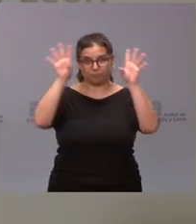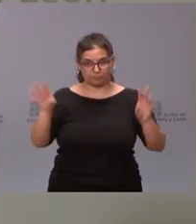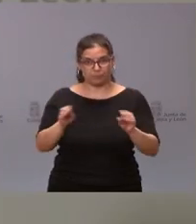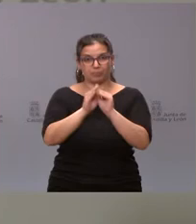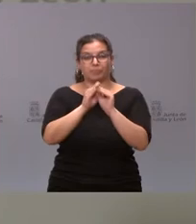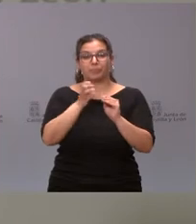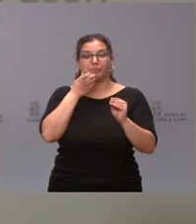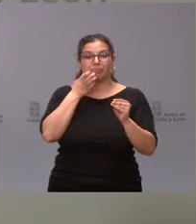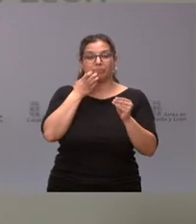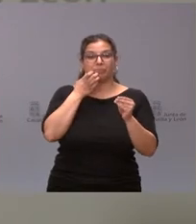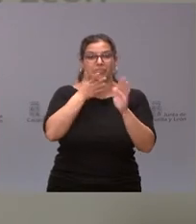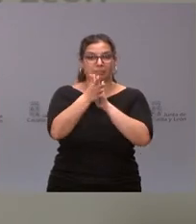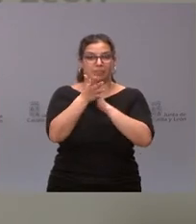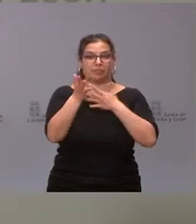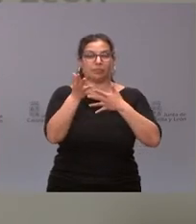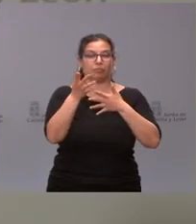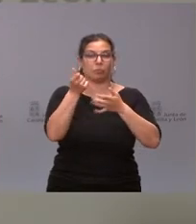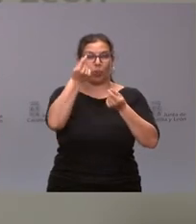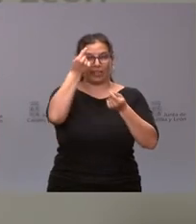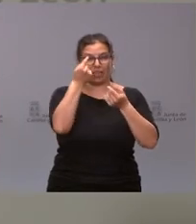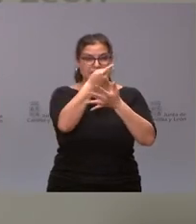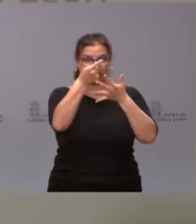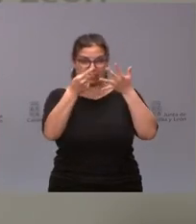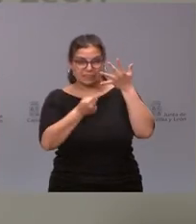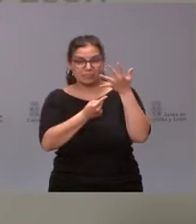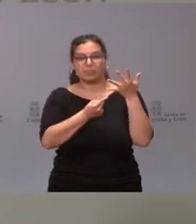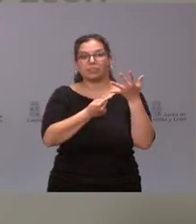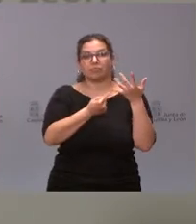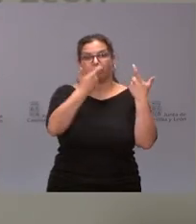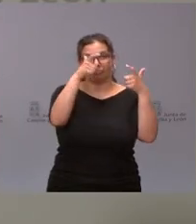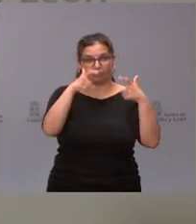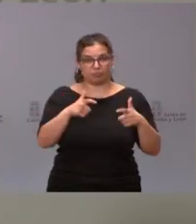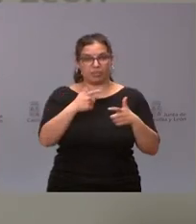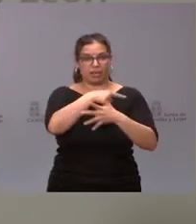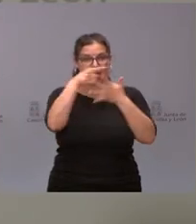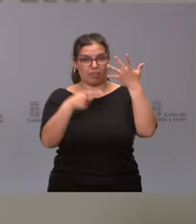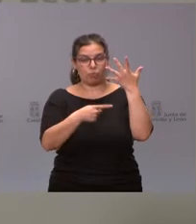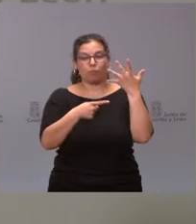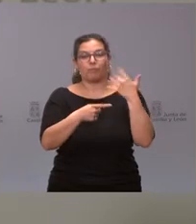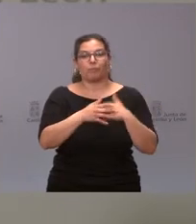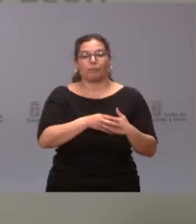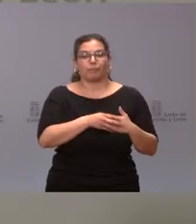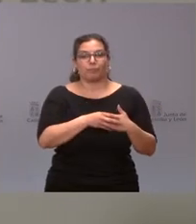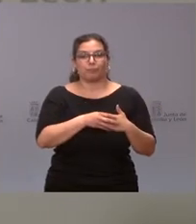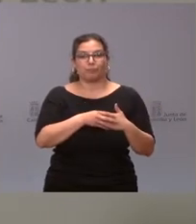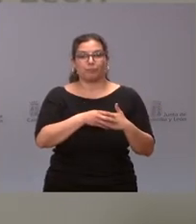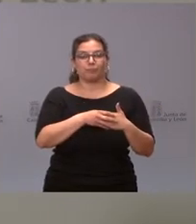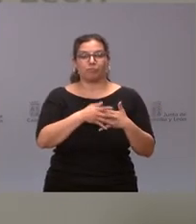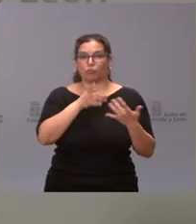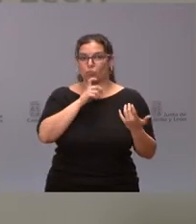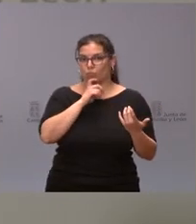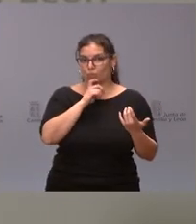repaso un poco más detallado por estos bloques que les he significado, pues les indico